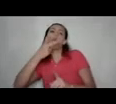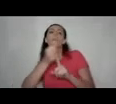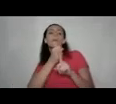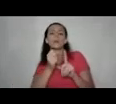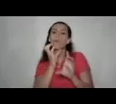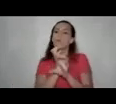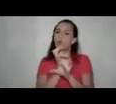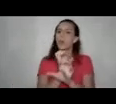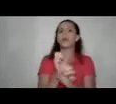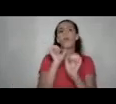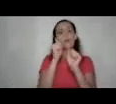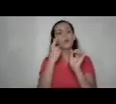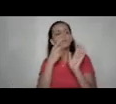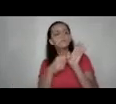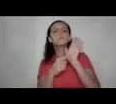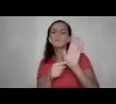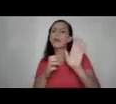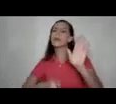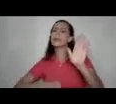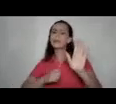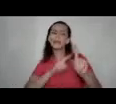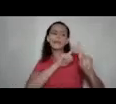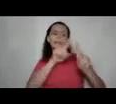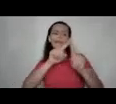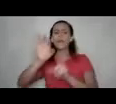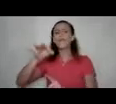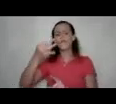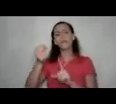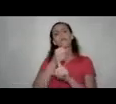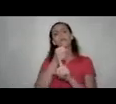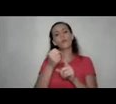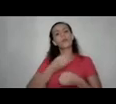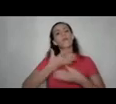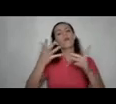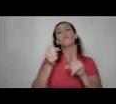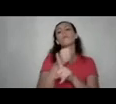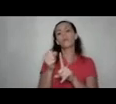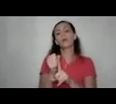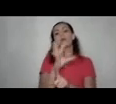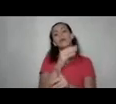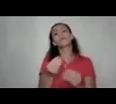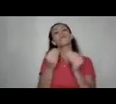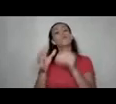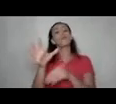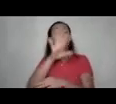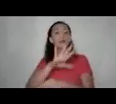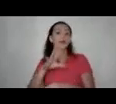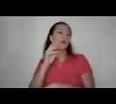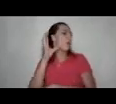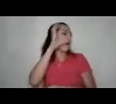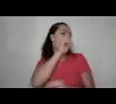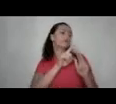podamos visibilizar que existen este montón de formas de violencia y de manifestaciones de la violencia y que muchas de ellas se nos están pasando por